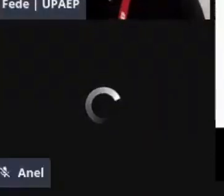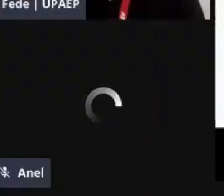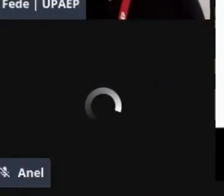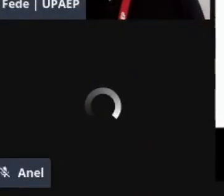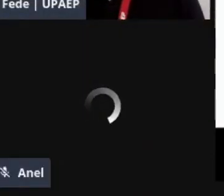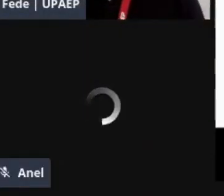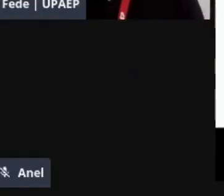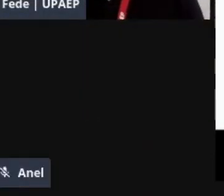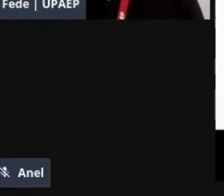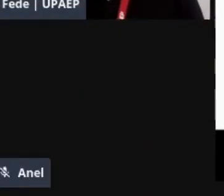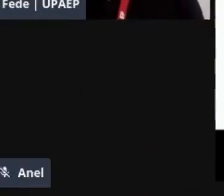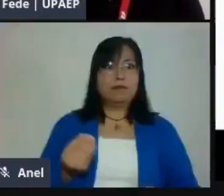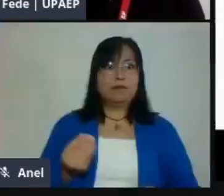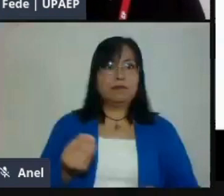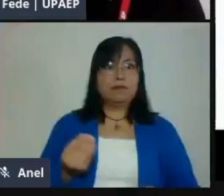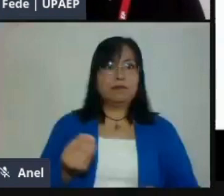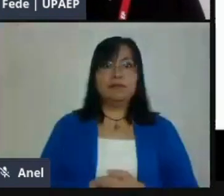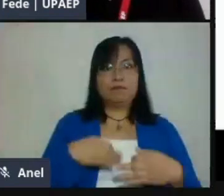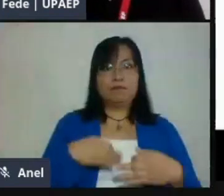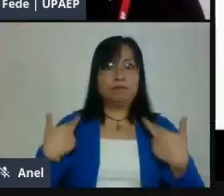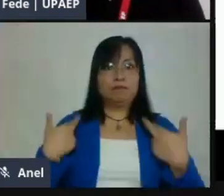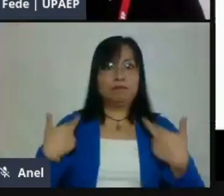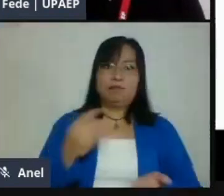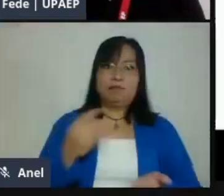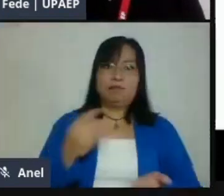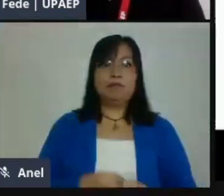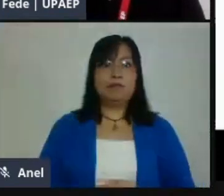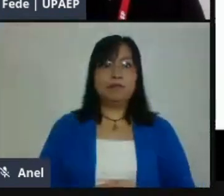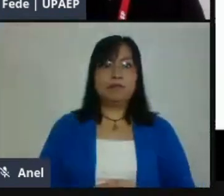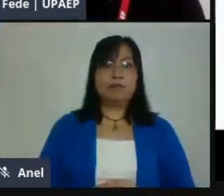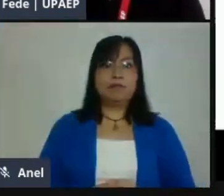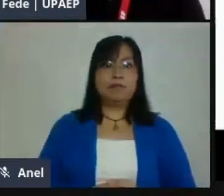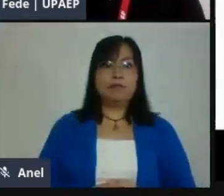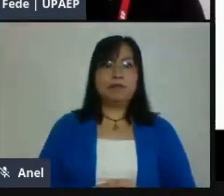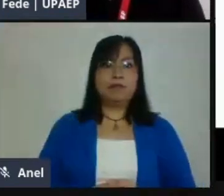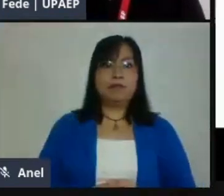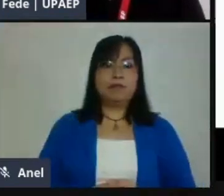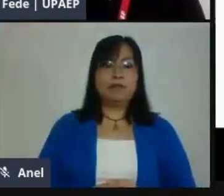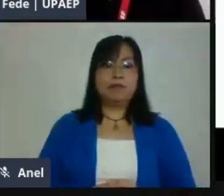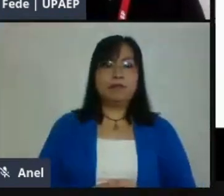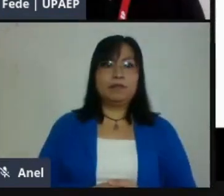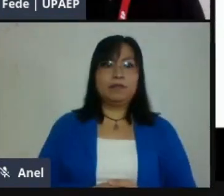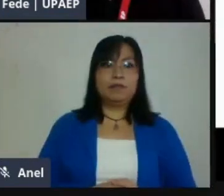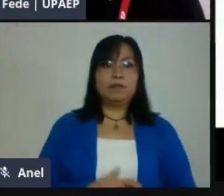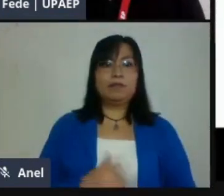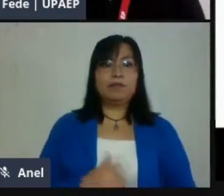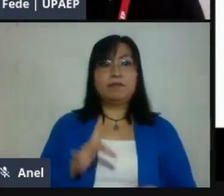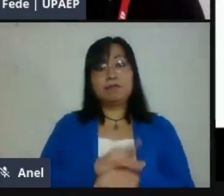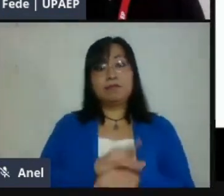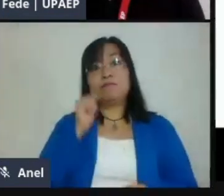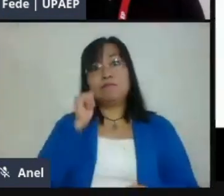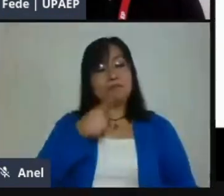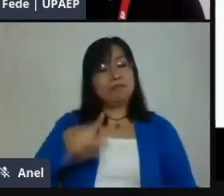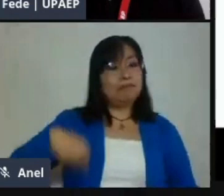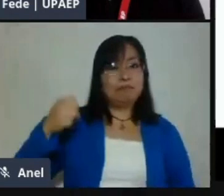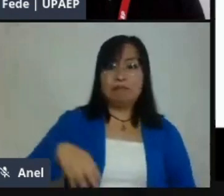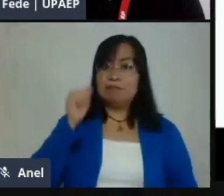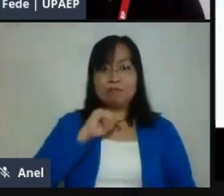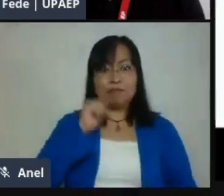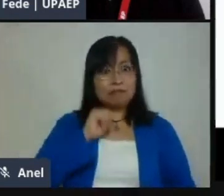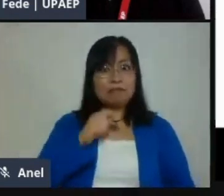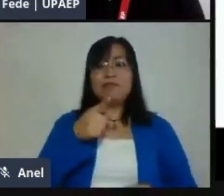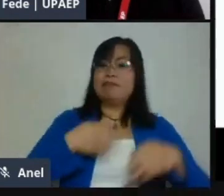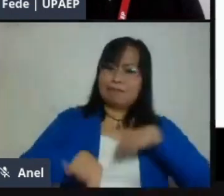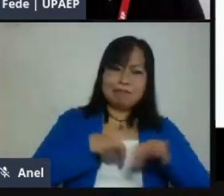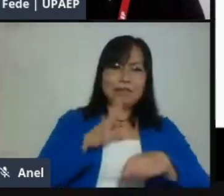ecosistema educativo. Les agradecemos porque están haciendo un esfuerzo enorme, están pasando horas extra, están pasando tiempo